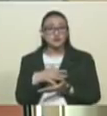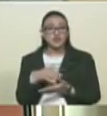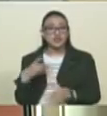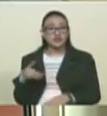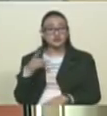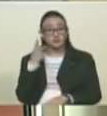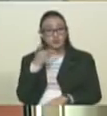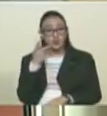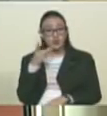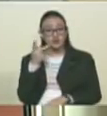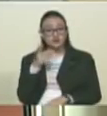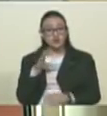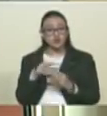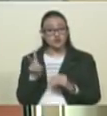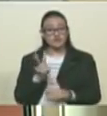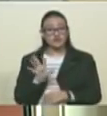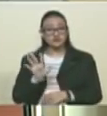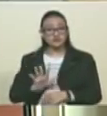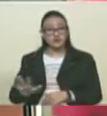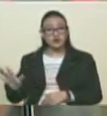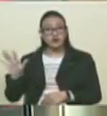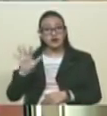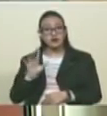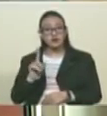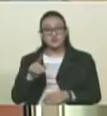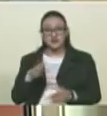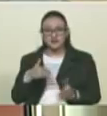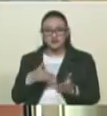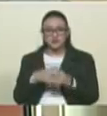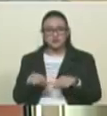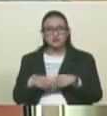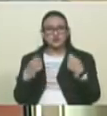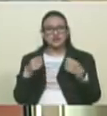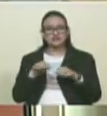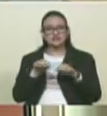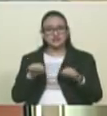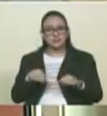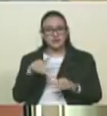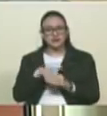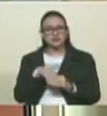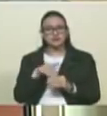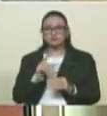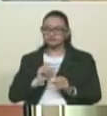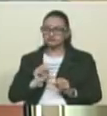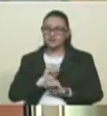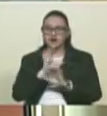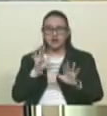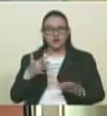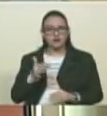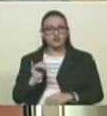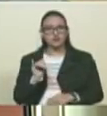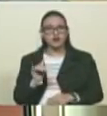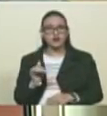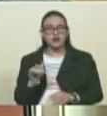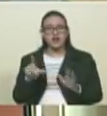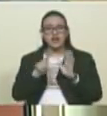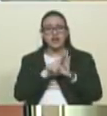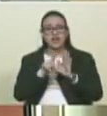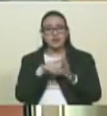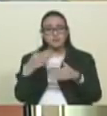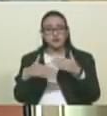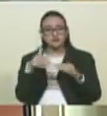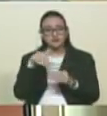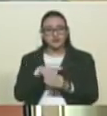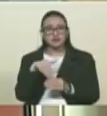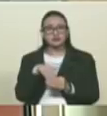derechos políticos de los venezolanos y la agresión al sistema electoral está claramente establecido y tipificado en la ley orgánica de procesos electorales